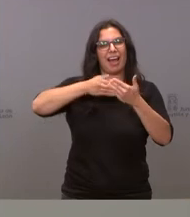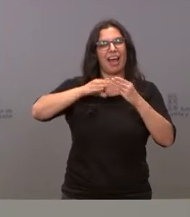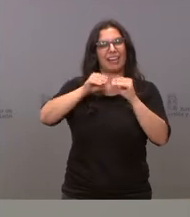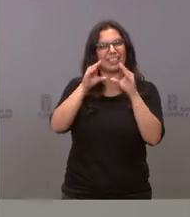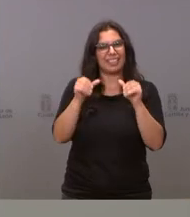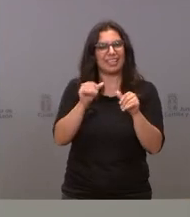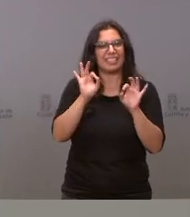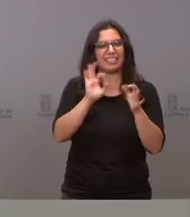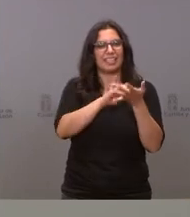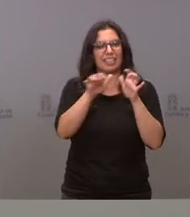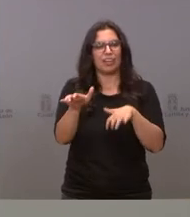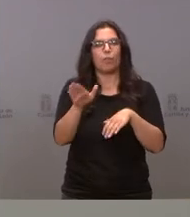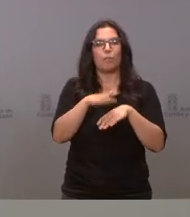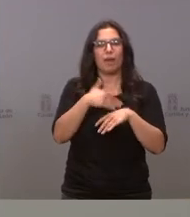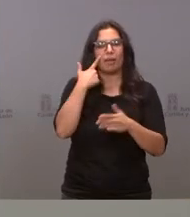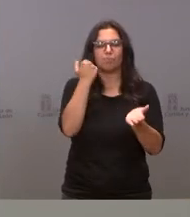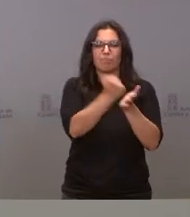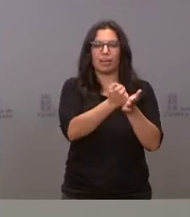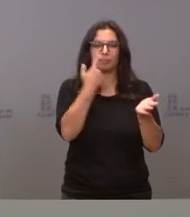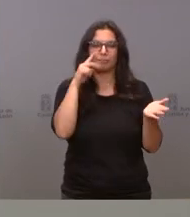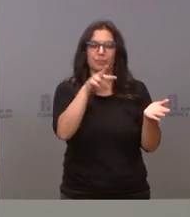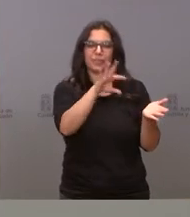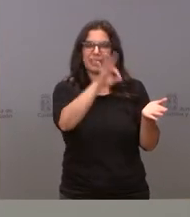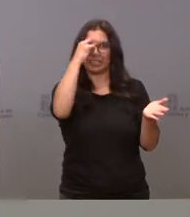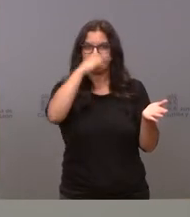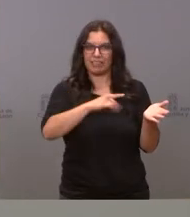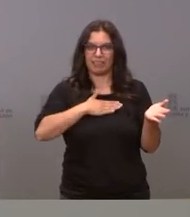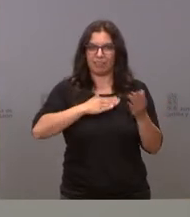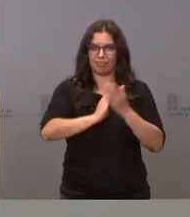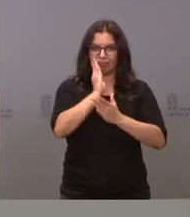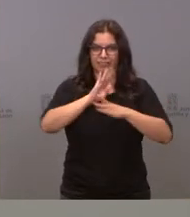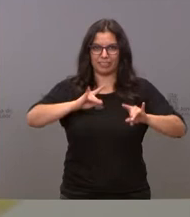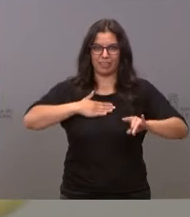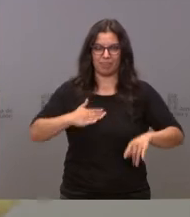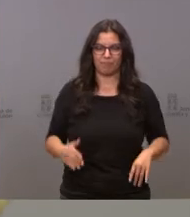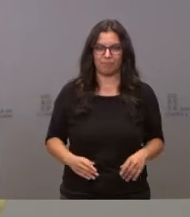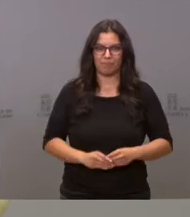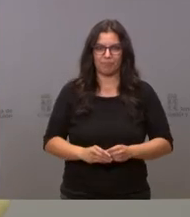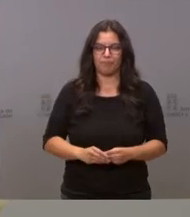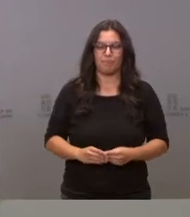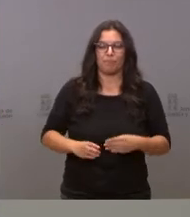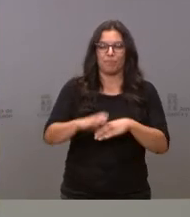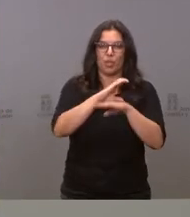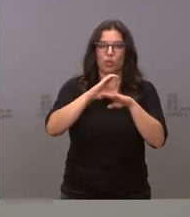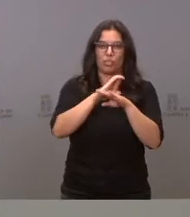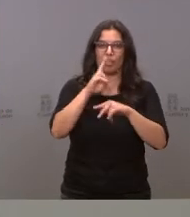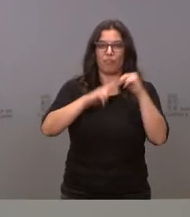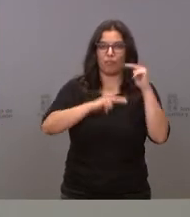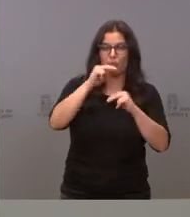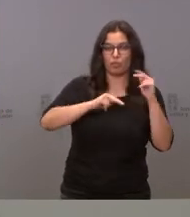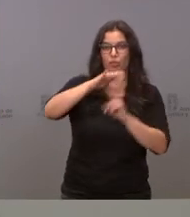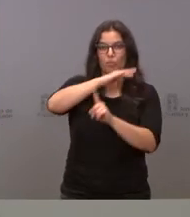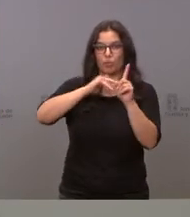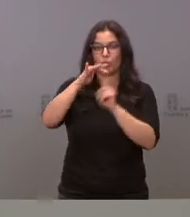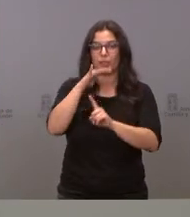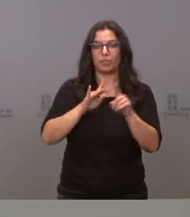como marca para identificar y distinguir a nuestros productores artesanos. La Consejería de Fomento y Medio Ambiente